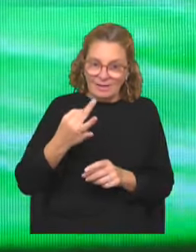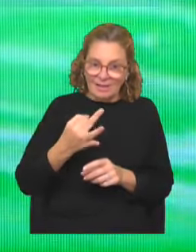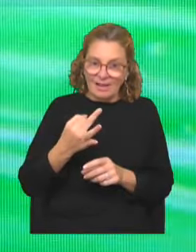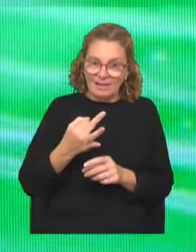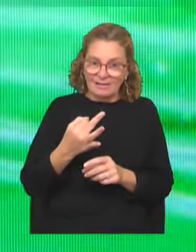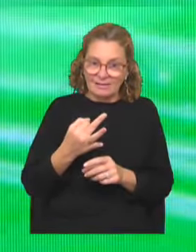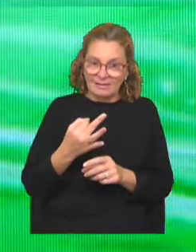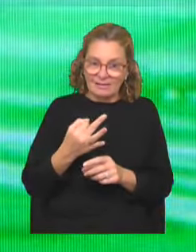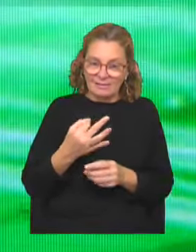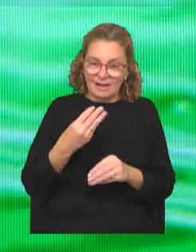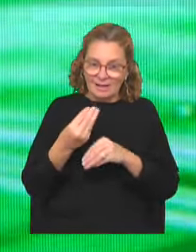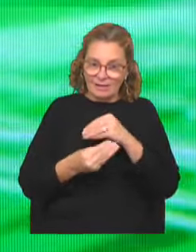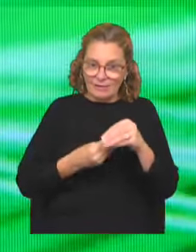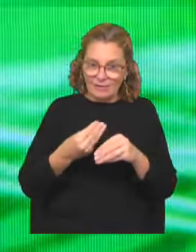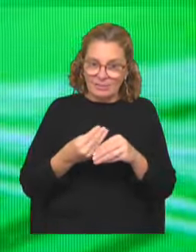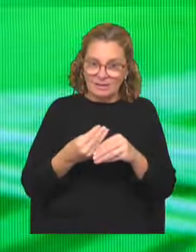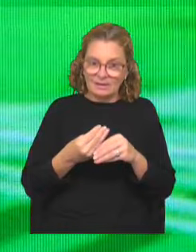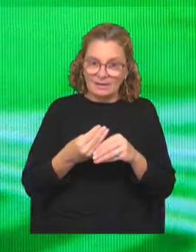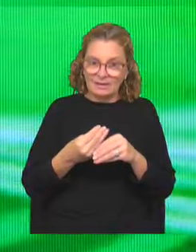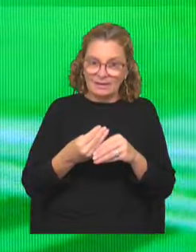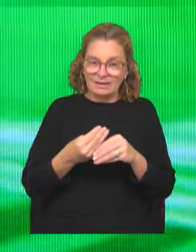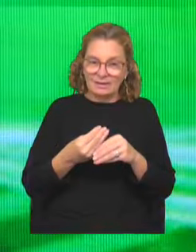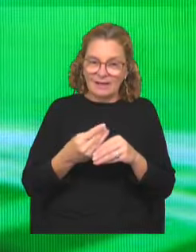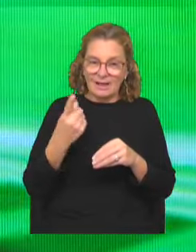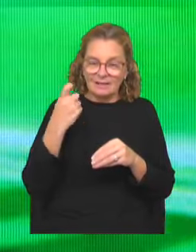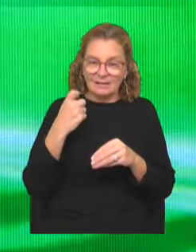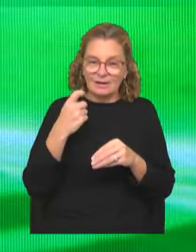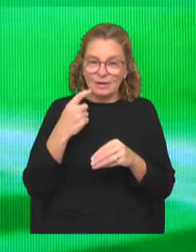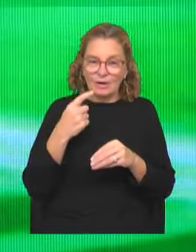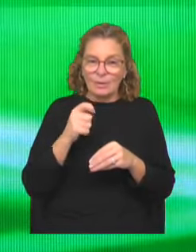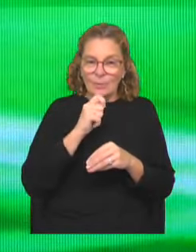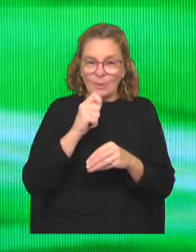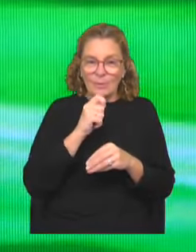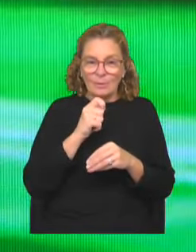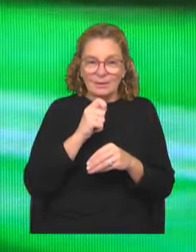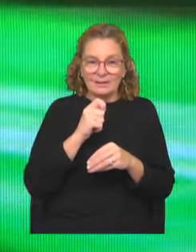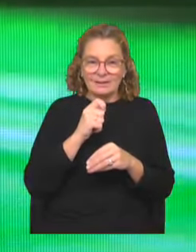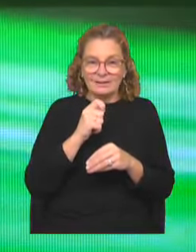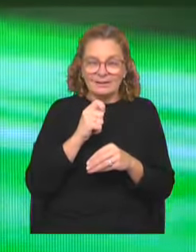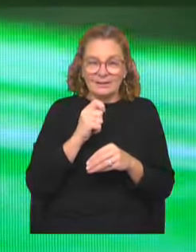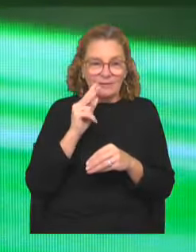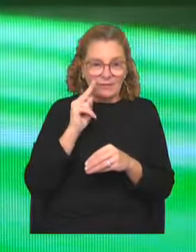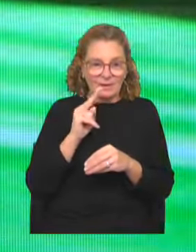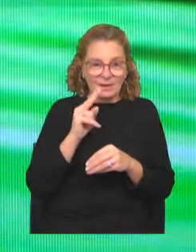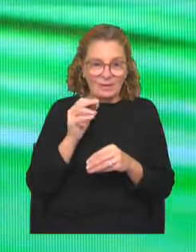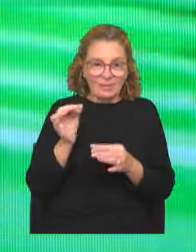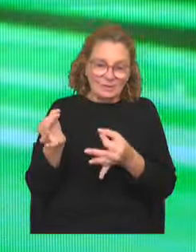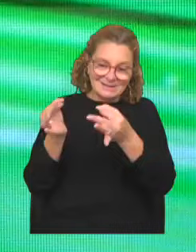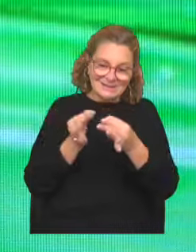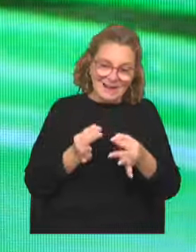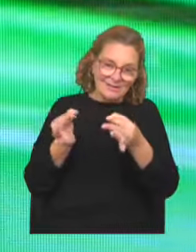familias. Bueno, ayer cuando decíamos el móvil, veía cómo llegaban